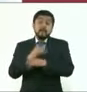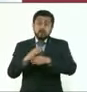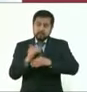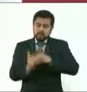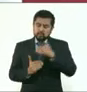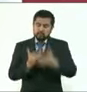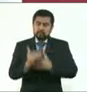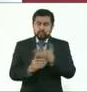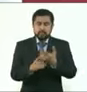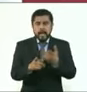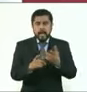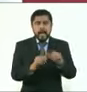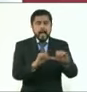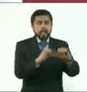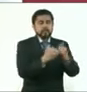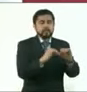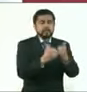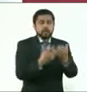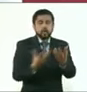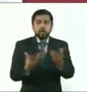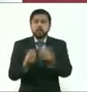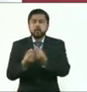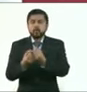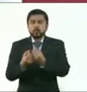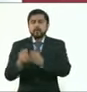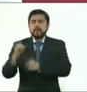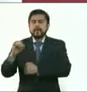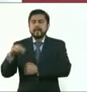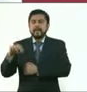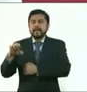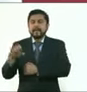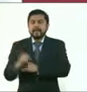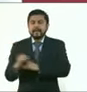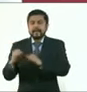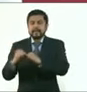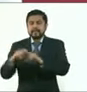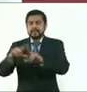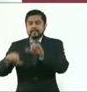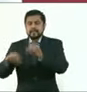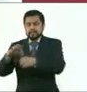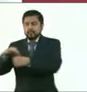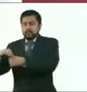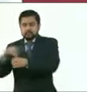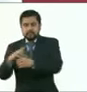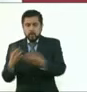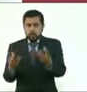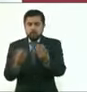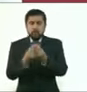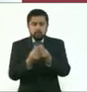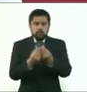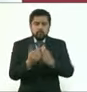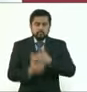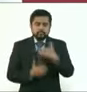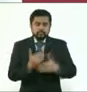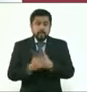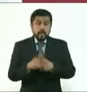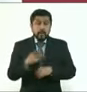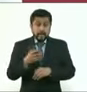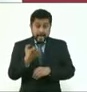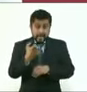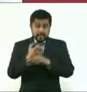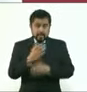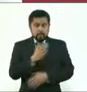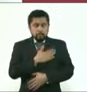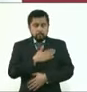asociaciones y el Instituto Nacional Electoral, pues ya que camine este proceso. Pero es una gran noticia para